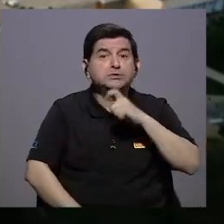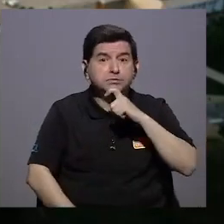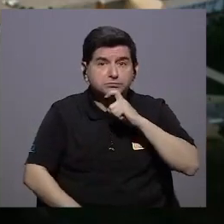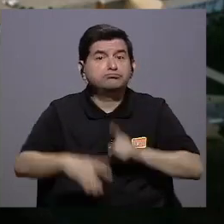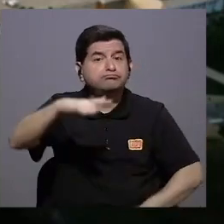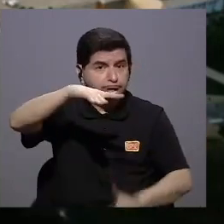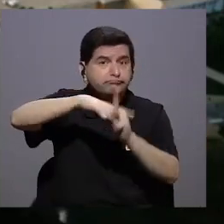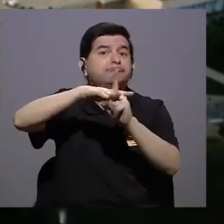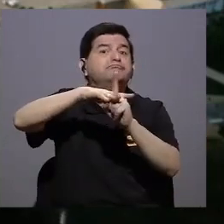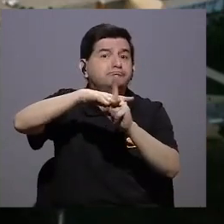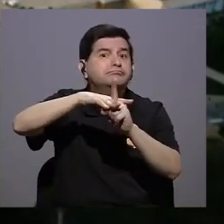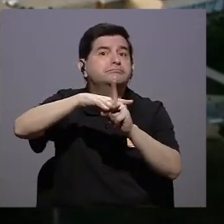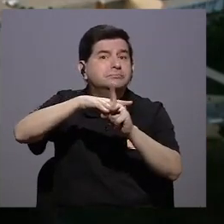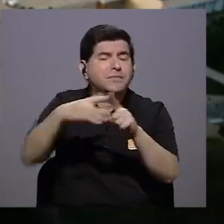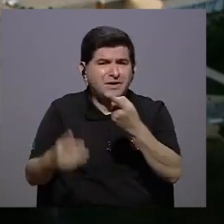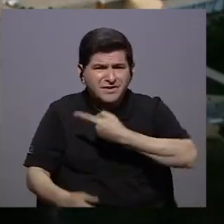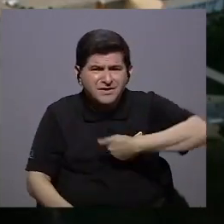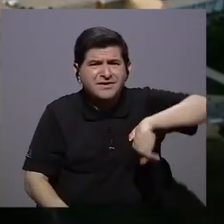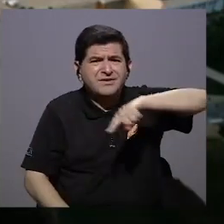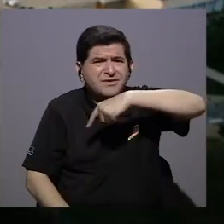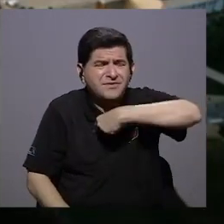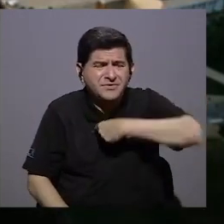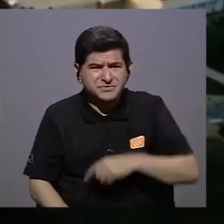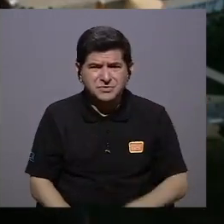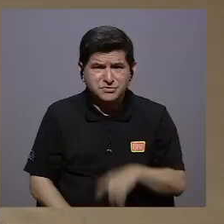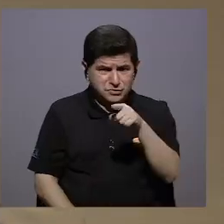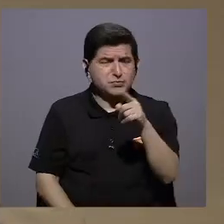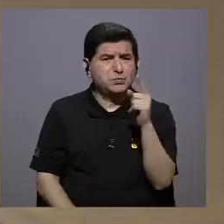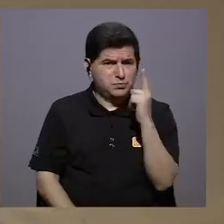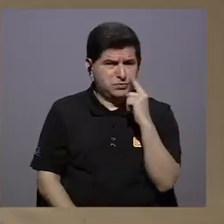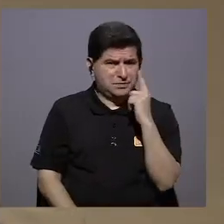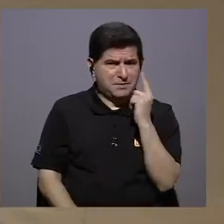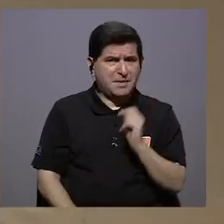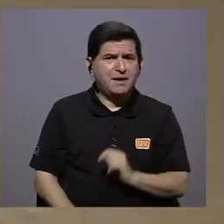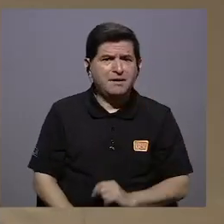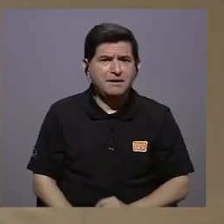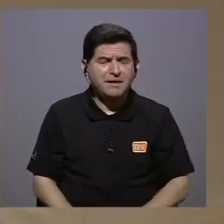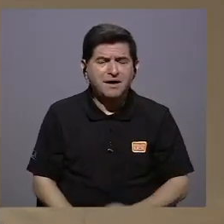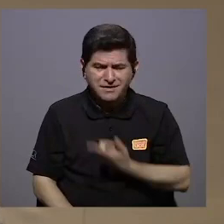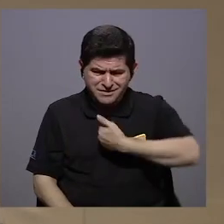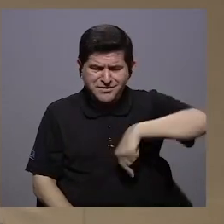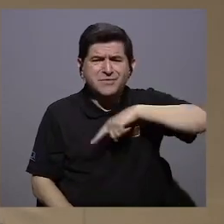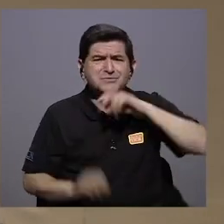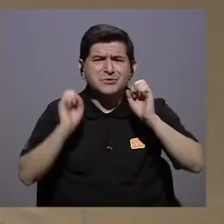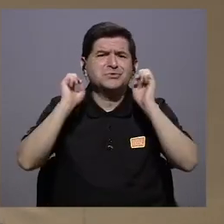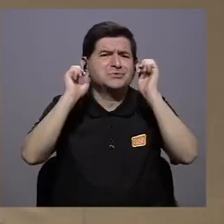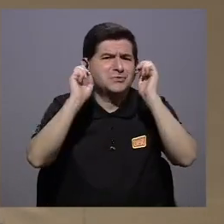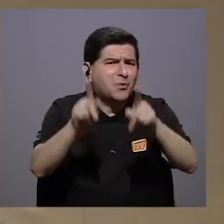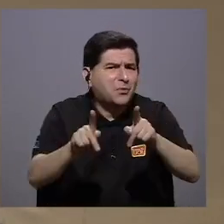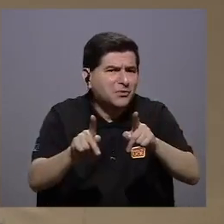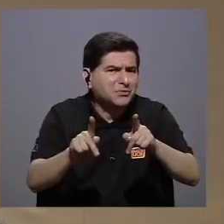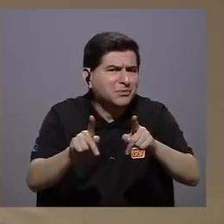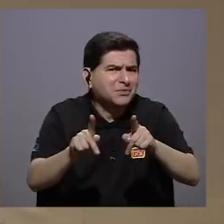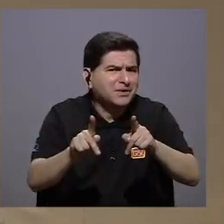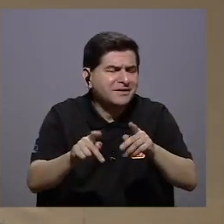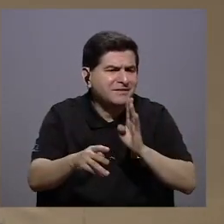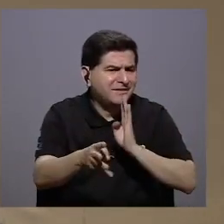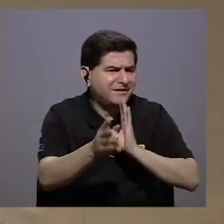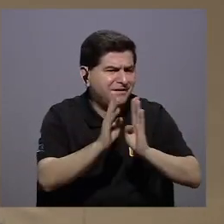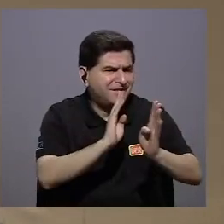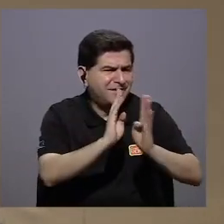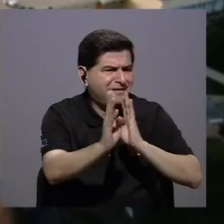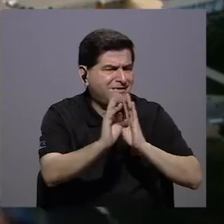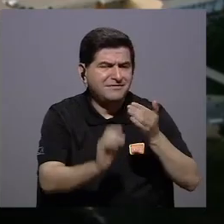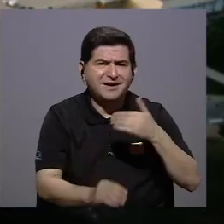dificultad cuando hemos tenido Marlon tú eres padre cuando hemos tenido la oportunidad de